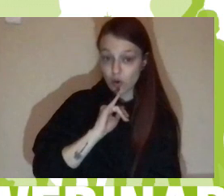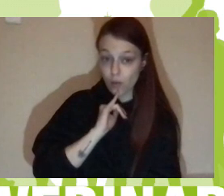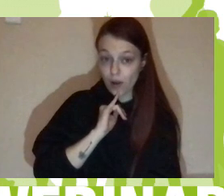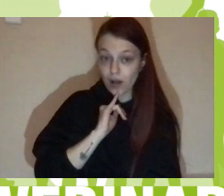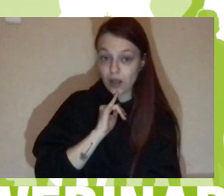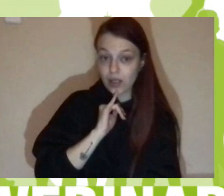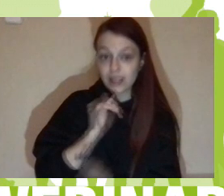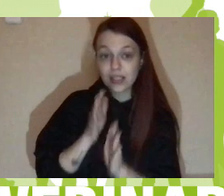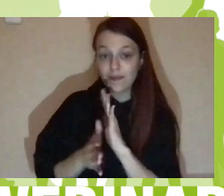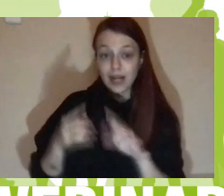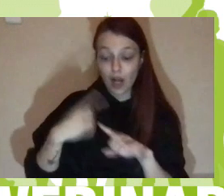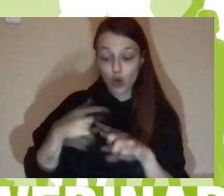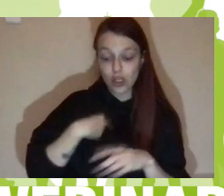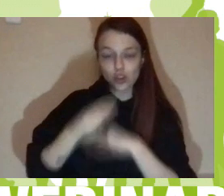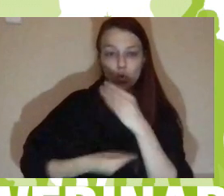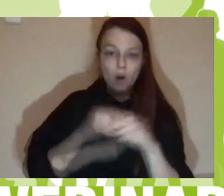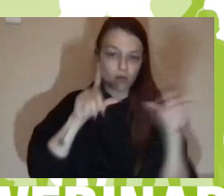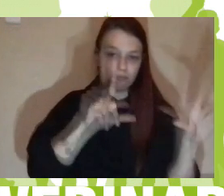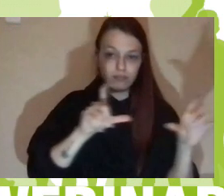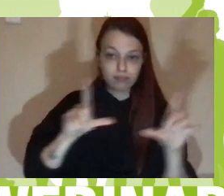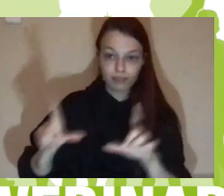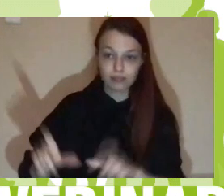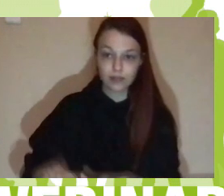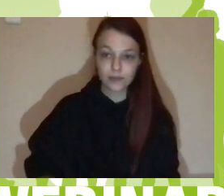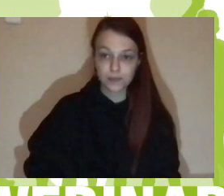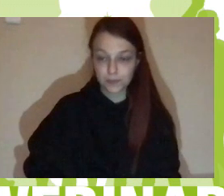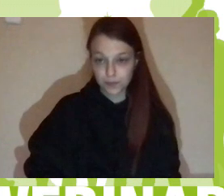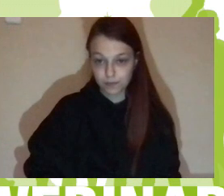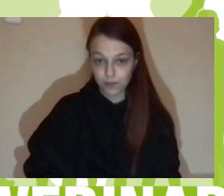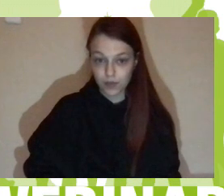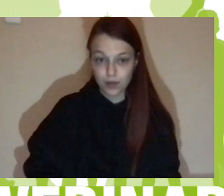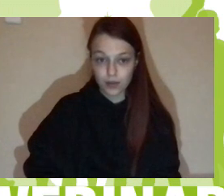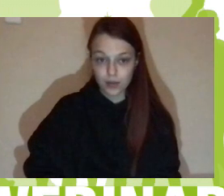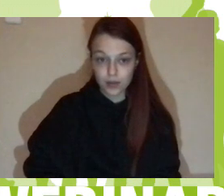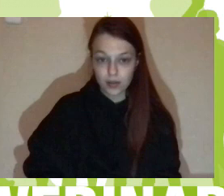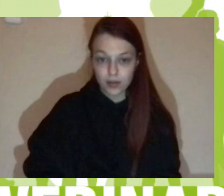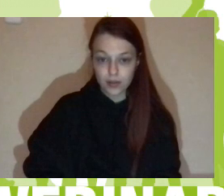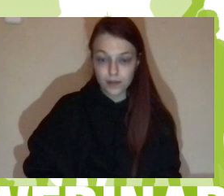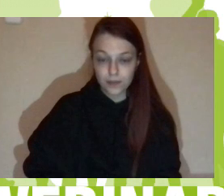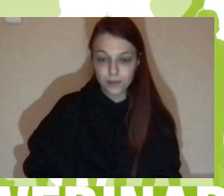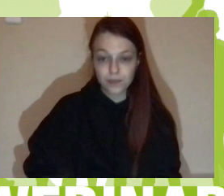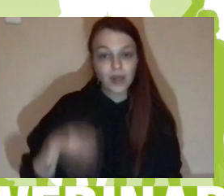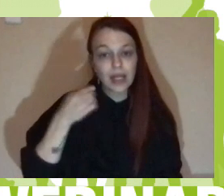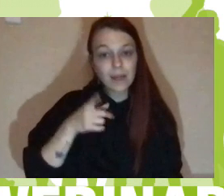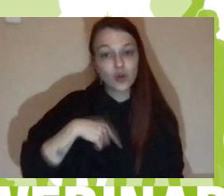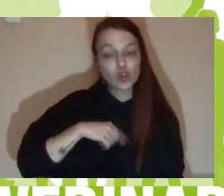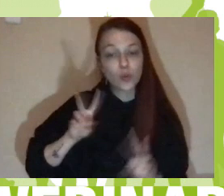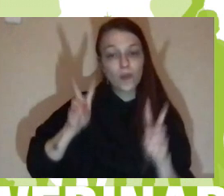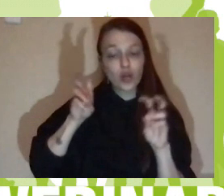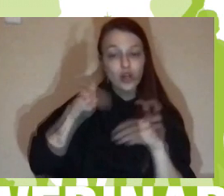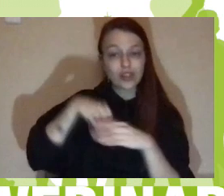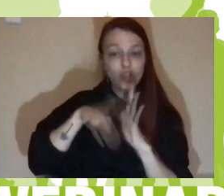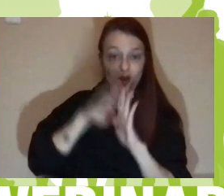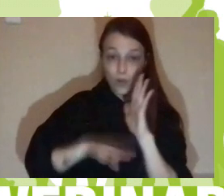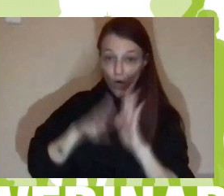que nosotros vamos haciendo. El Scratch Day, que fuimos pioneros en participar en la jornada de programación y robótica, la cultura de